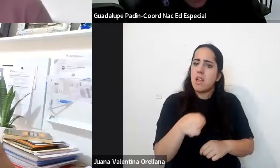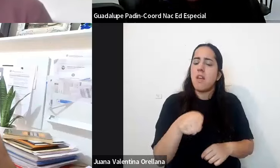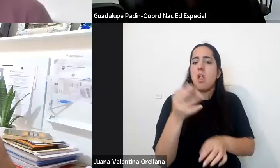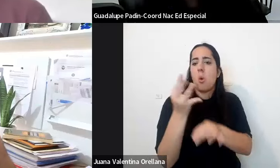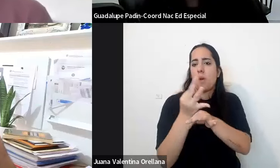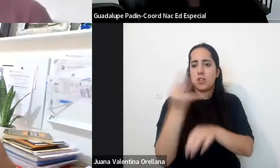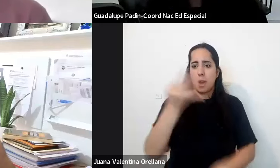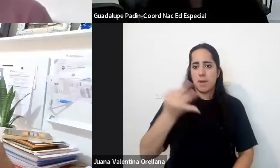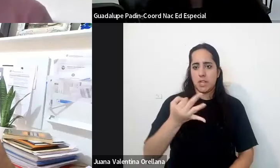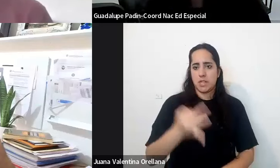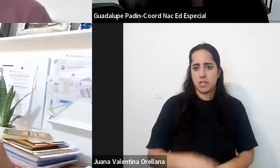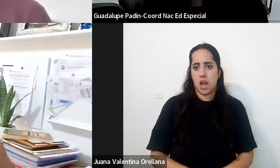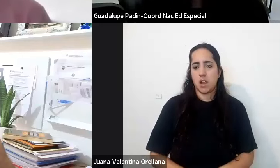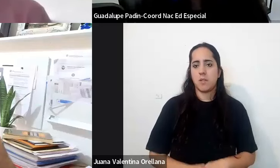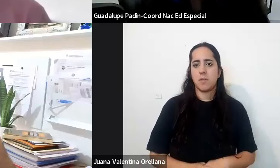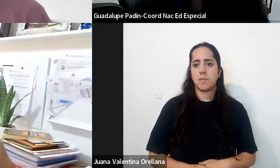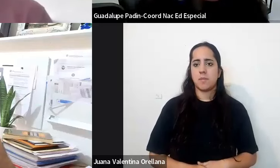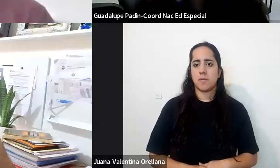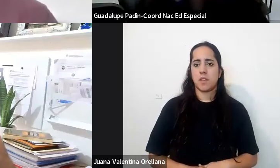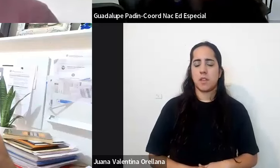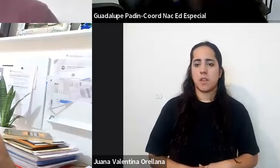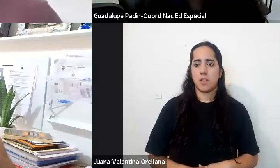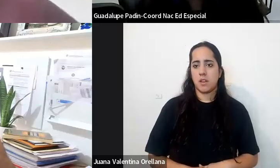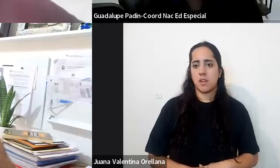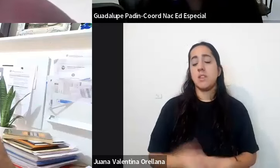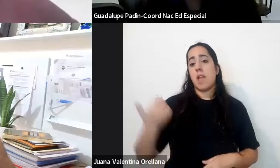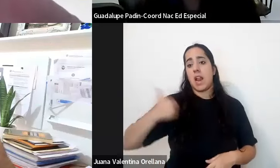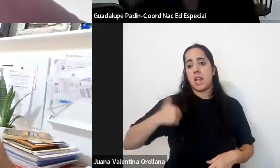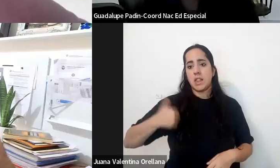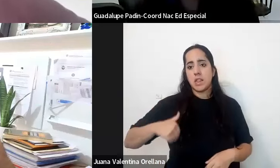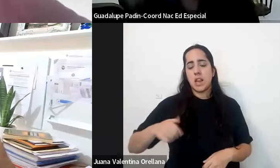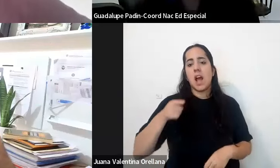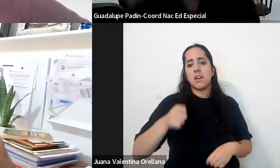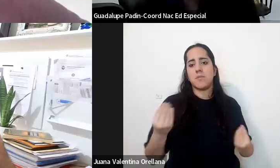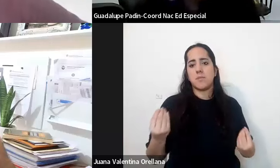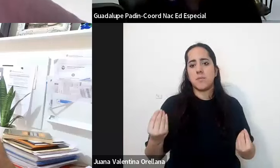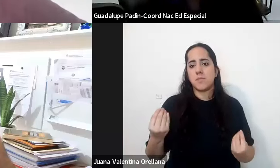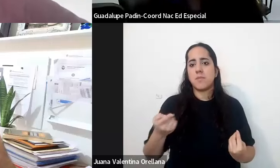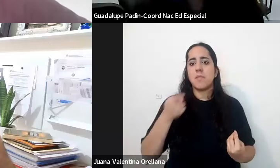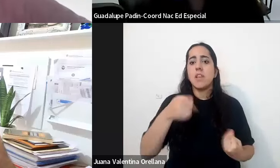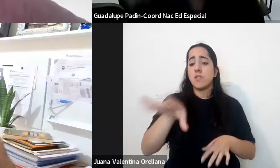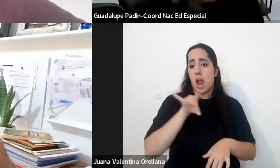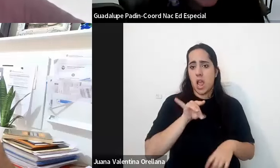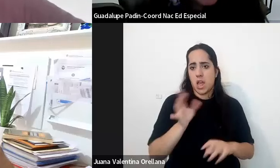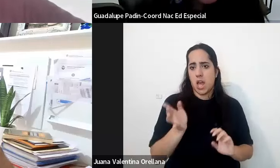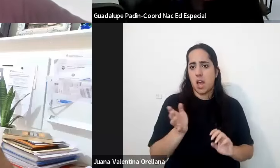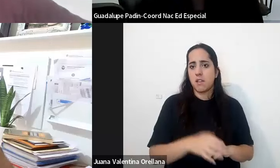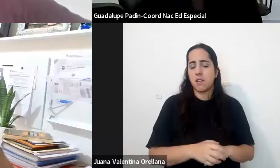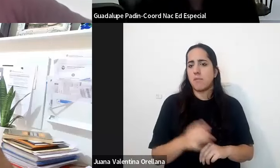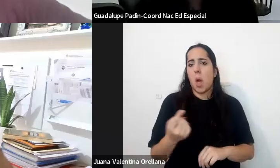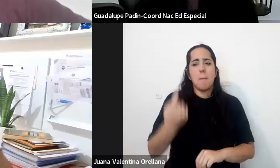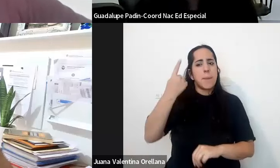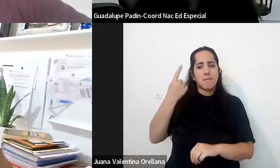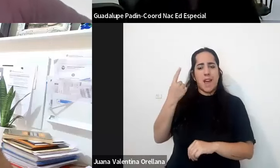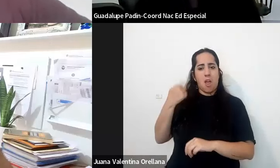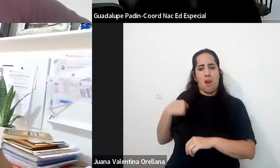especial en inclusión educativa en el caso de Argentina esto se elige desde el origen y